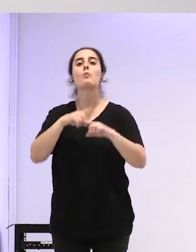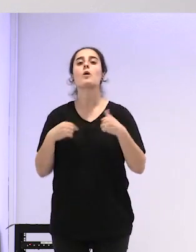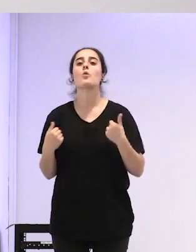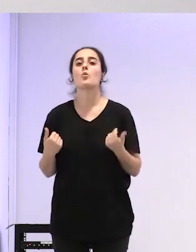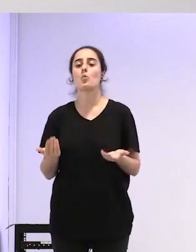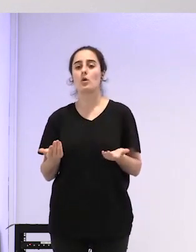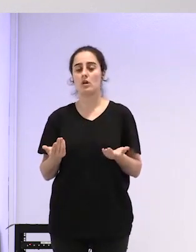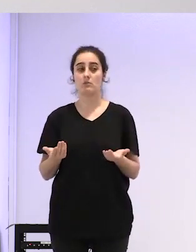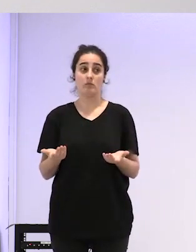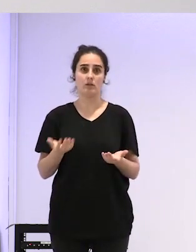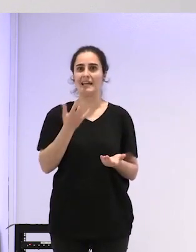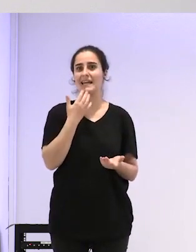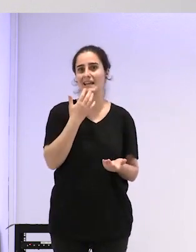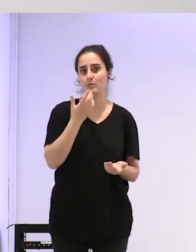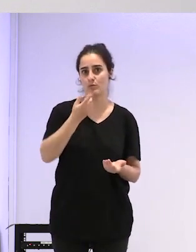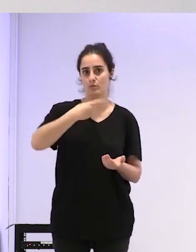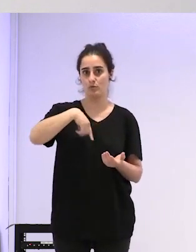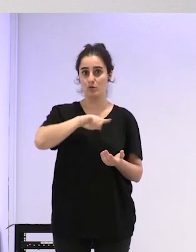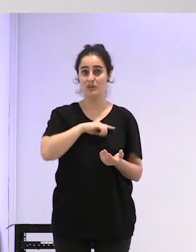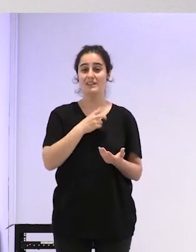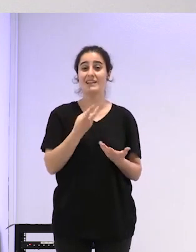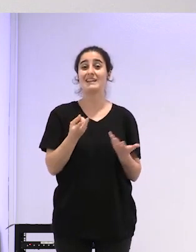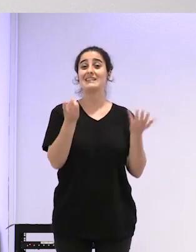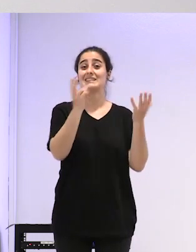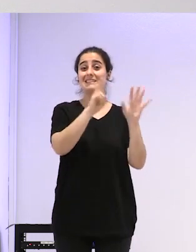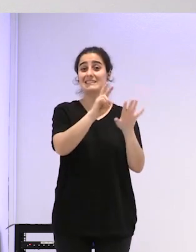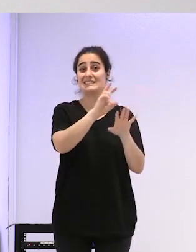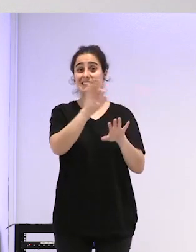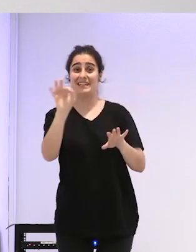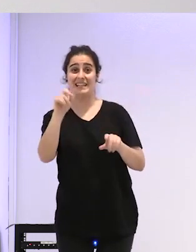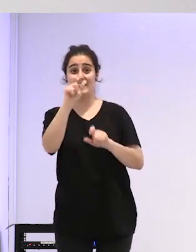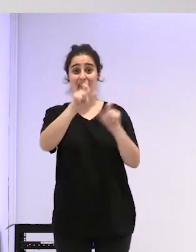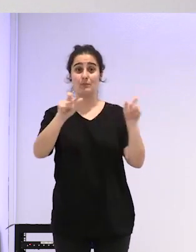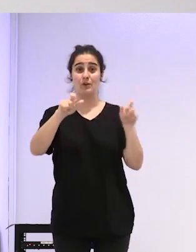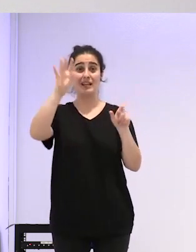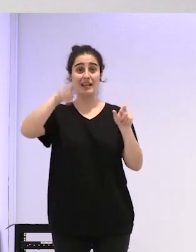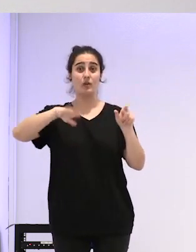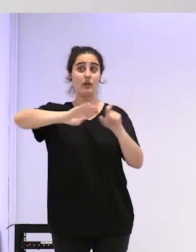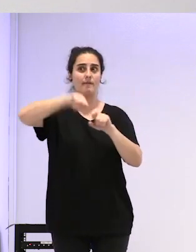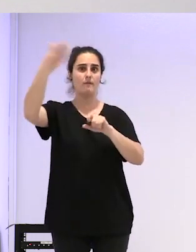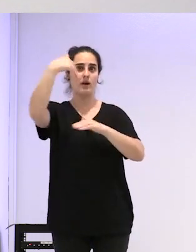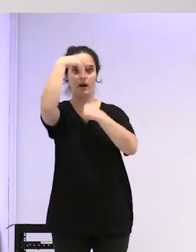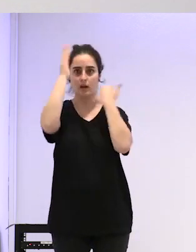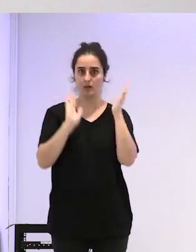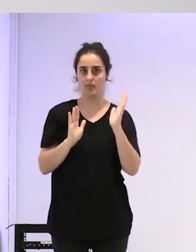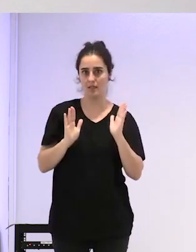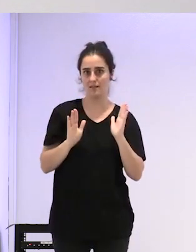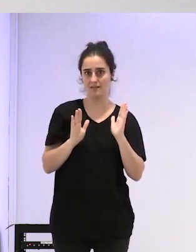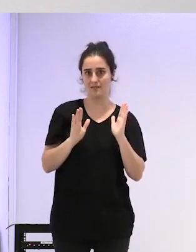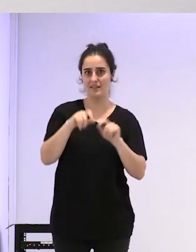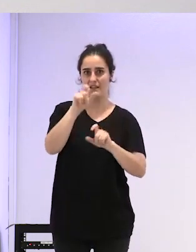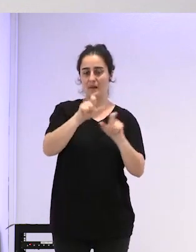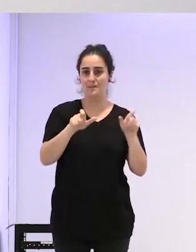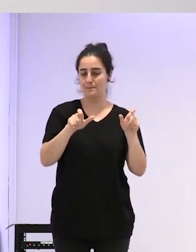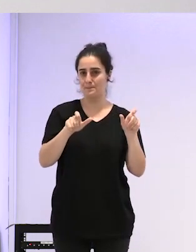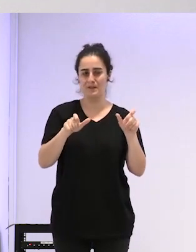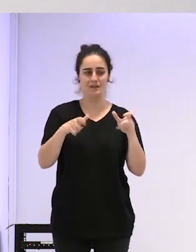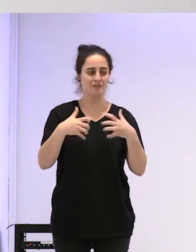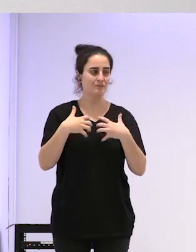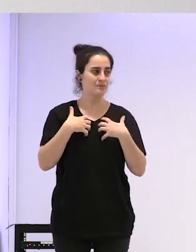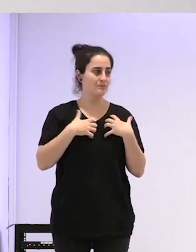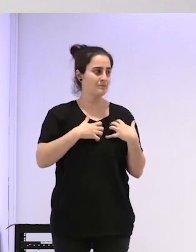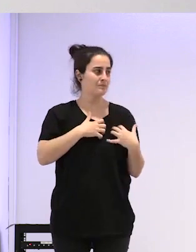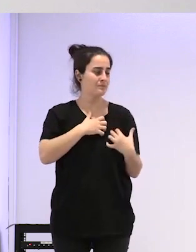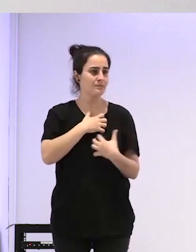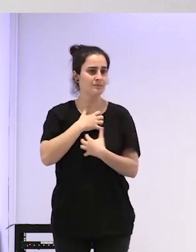claro por ejemplo hemos atendido a 700 personas de fuera de Cataluña personas desesperadas con la